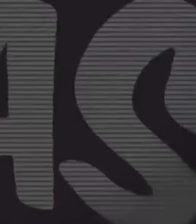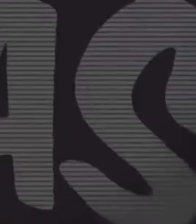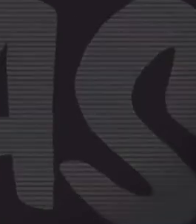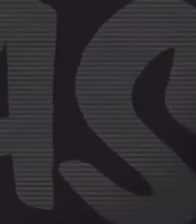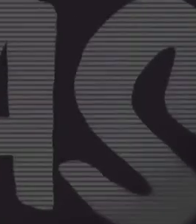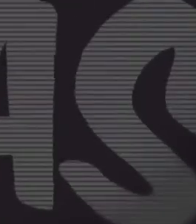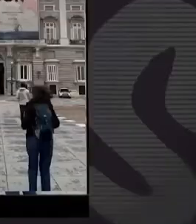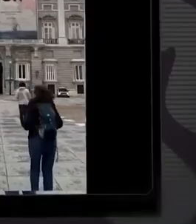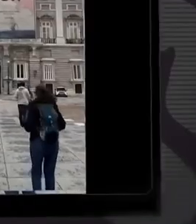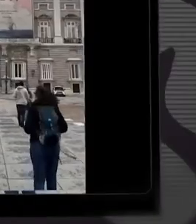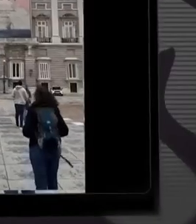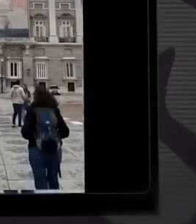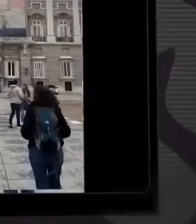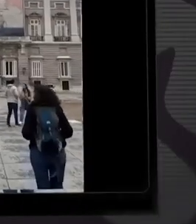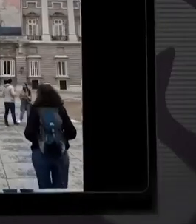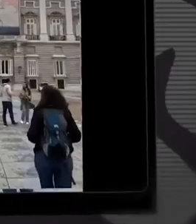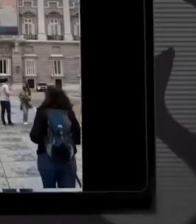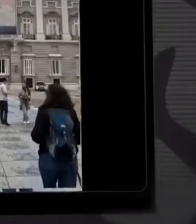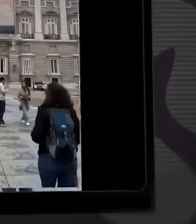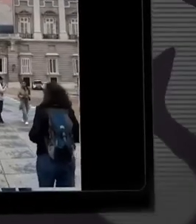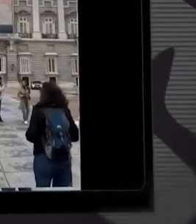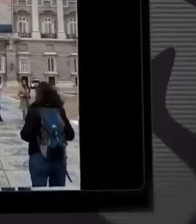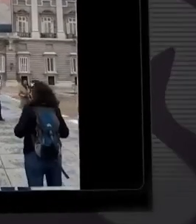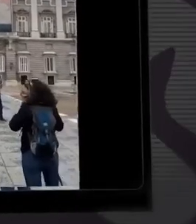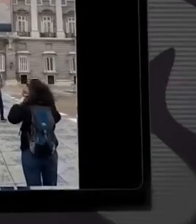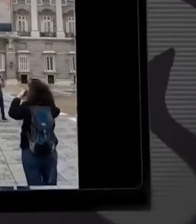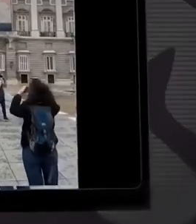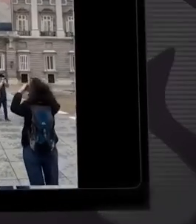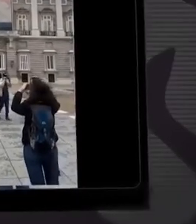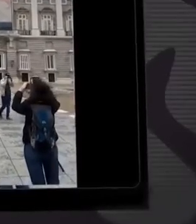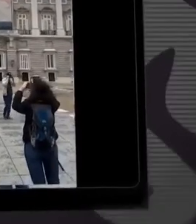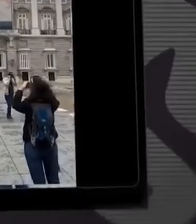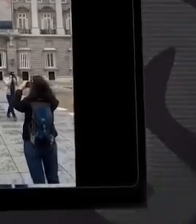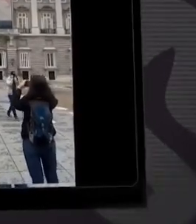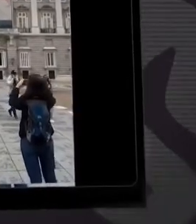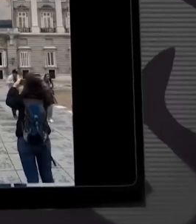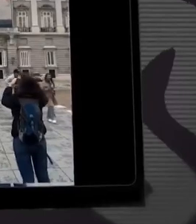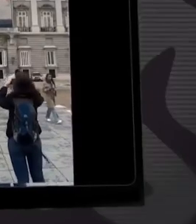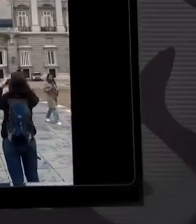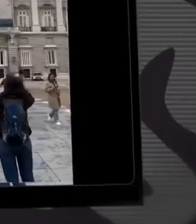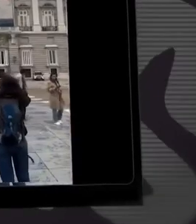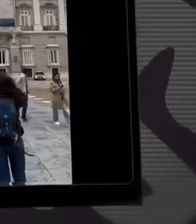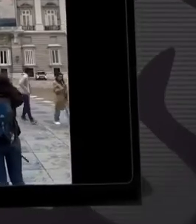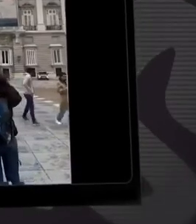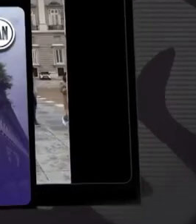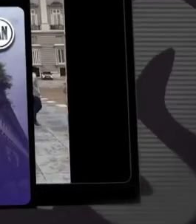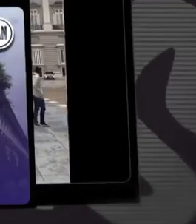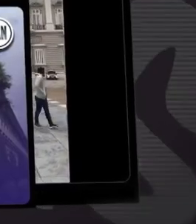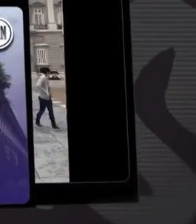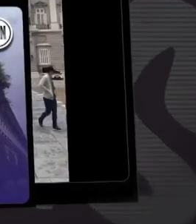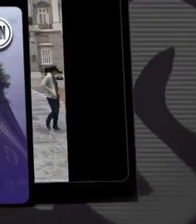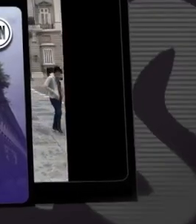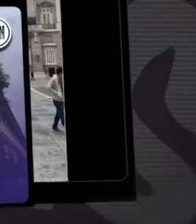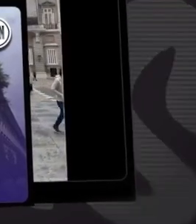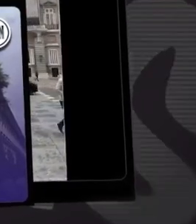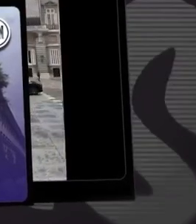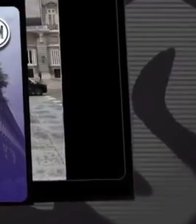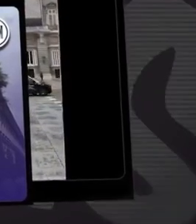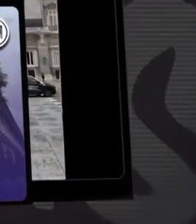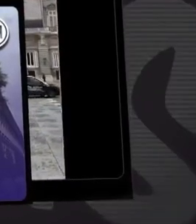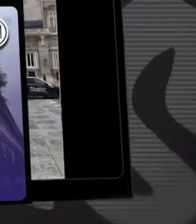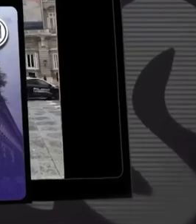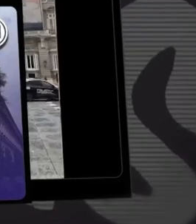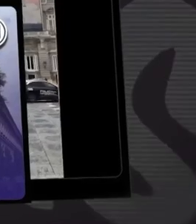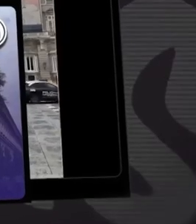En la semana del 10 al 15 de octubre, en redes sociales y medios de información circularon mentiras sobre diversos temas que el